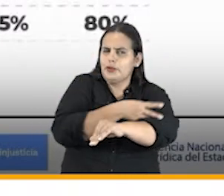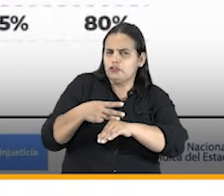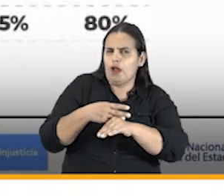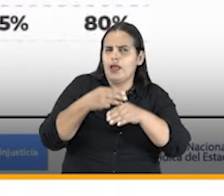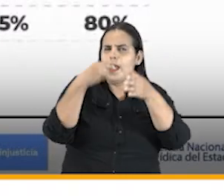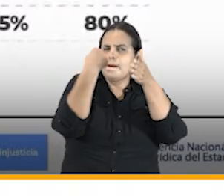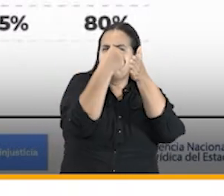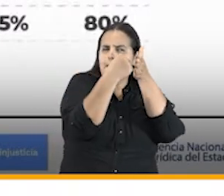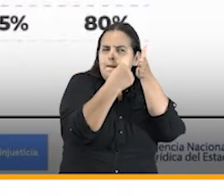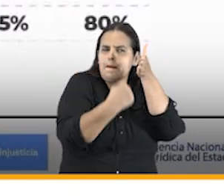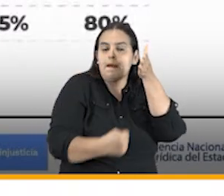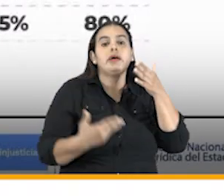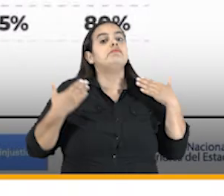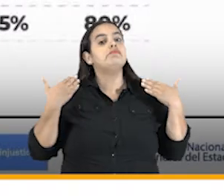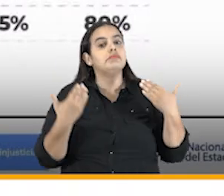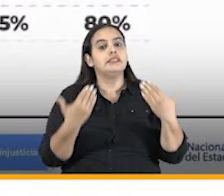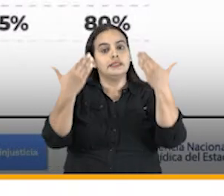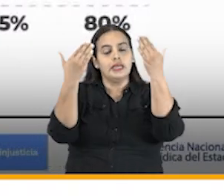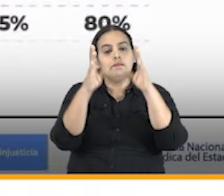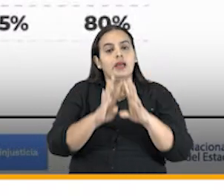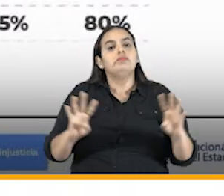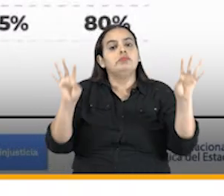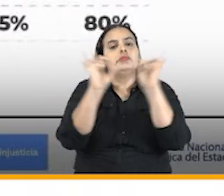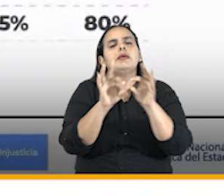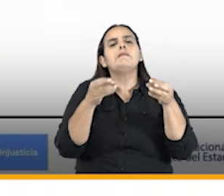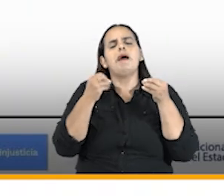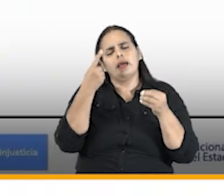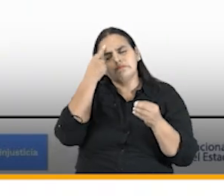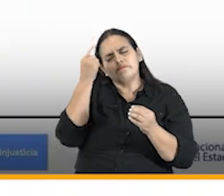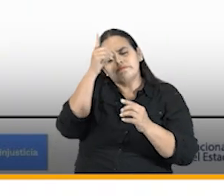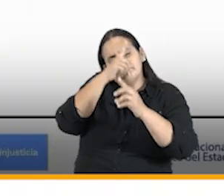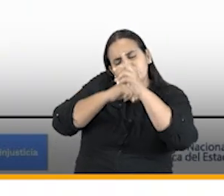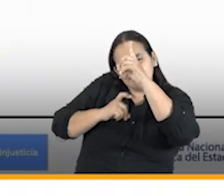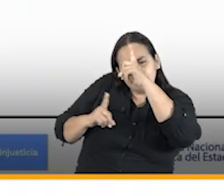sirve enormemente para hacer analítica para hacer